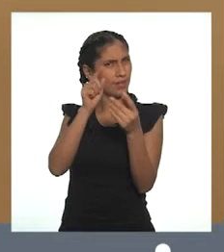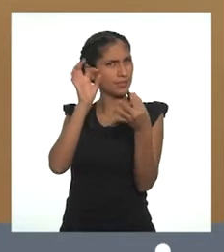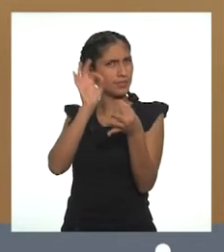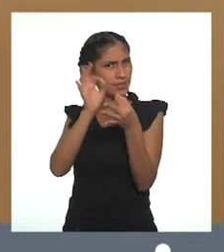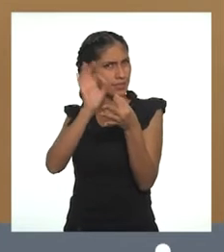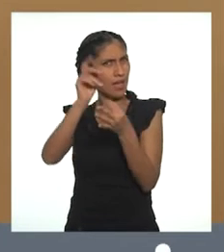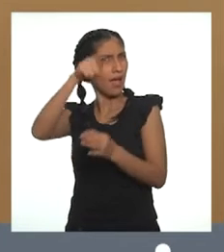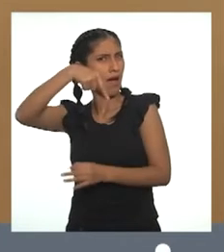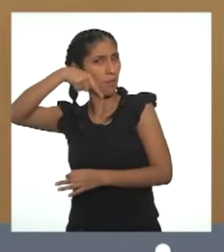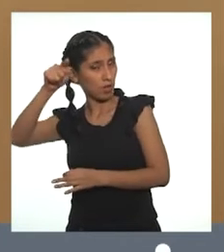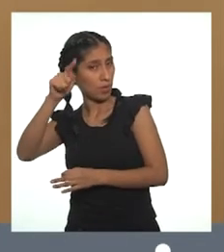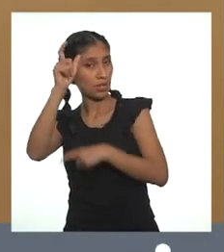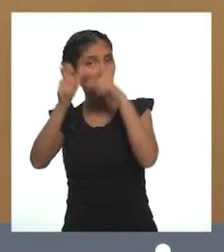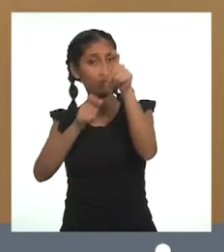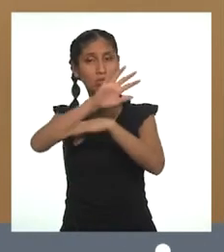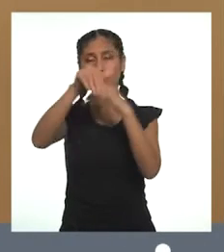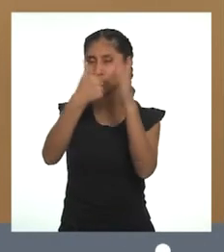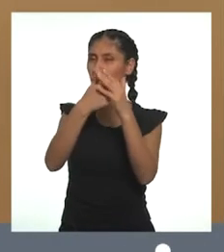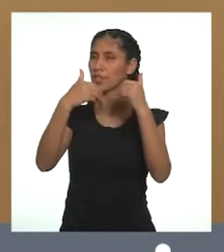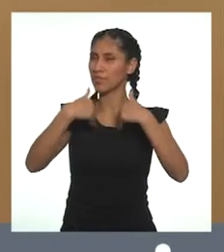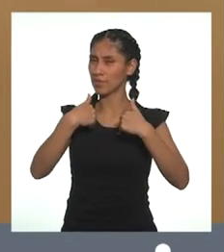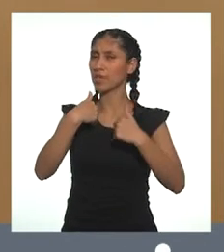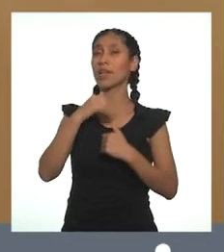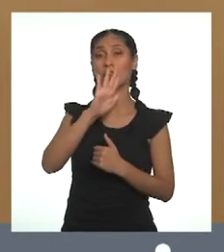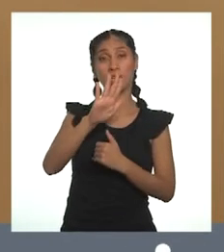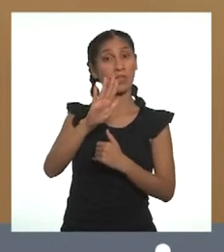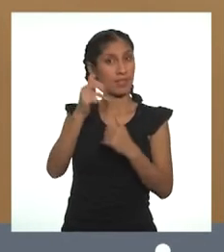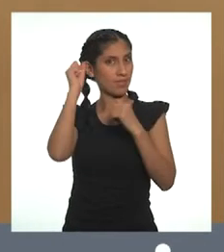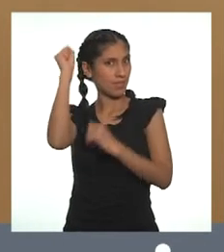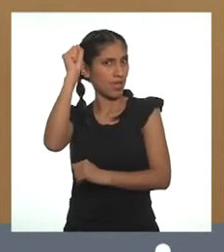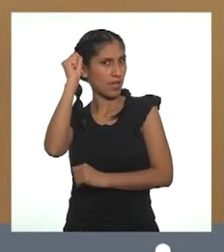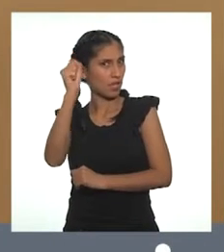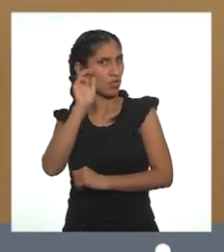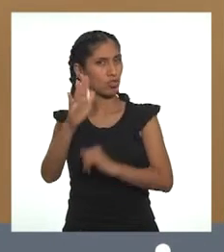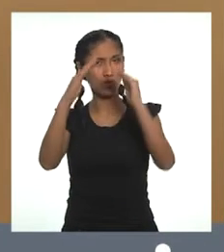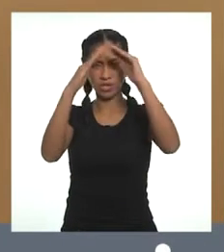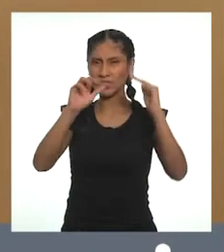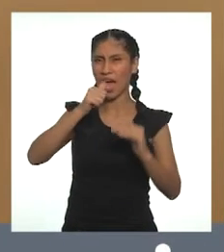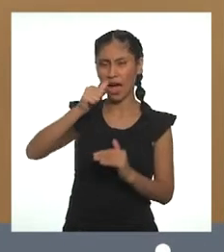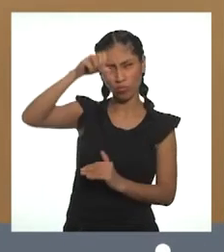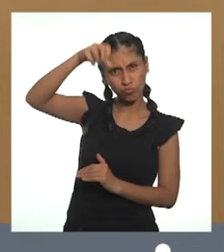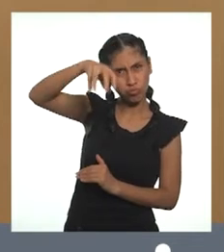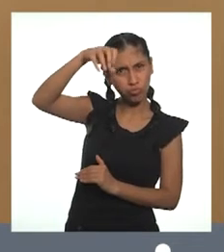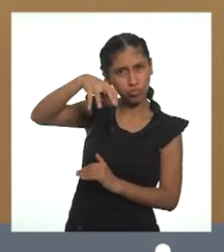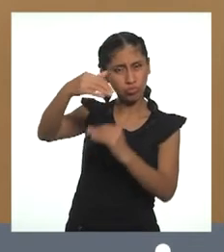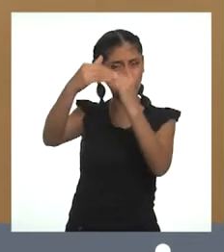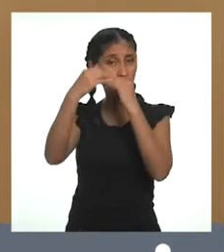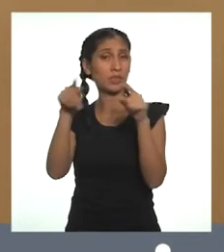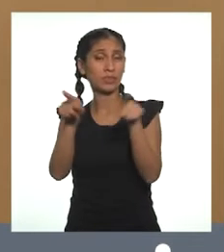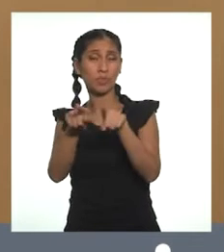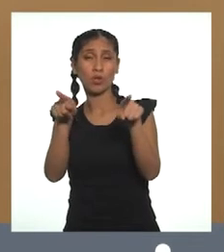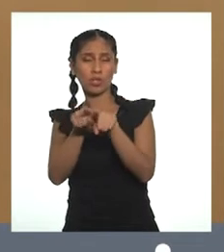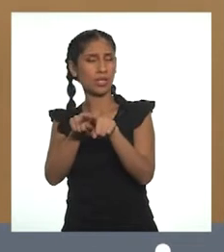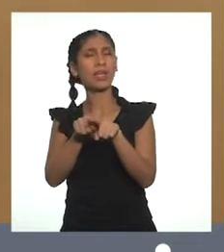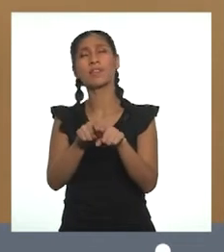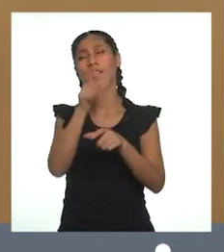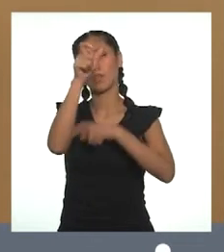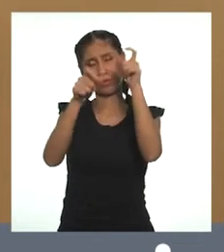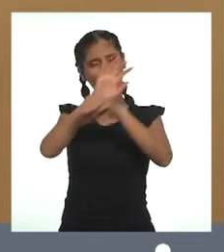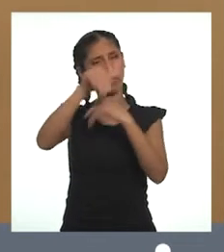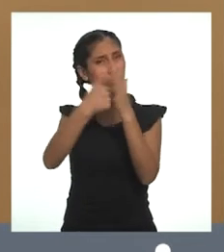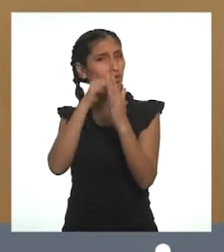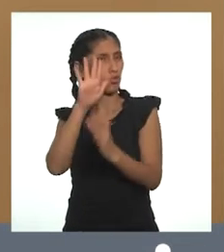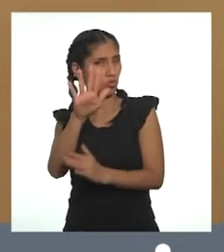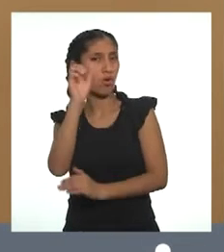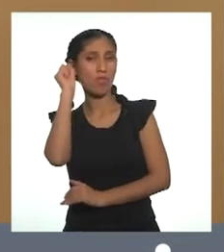afirma que el derecho humano al agua potable y al saneamiento se deriva del derecho a un nivel de